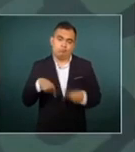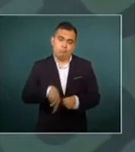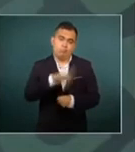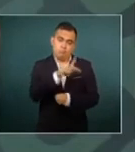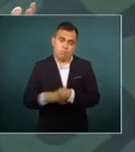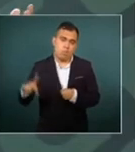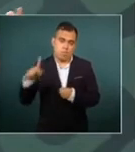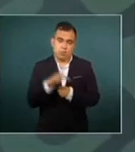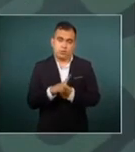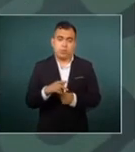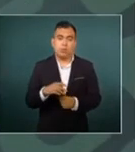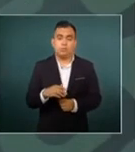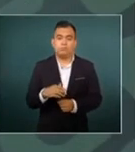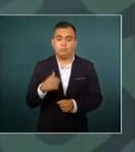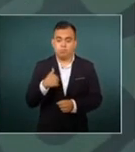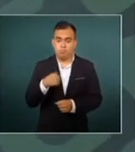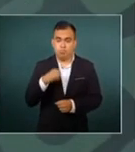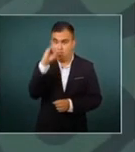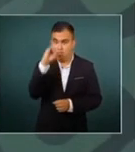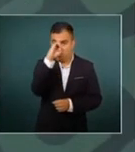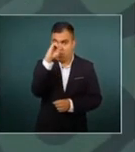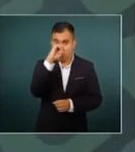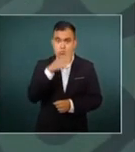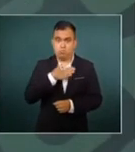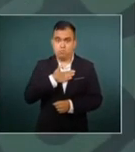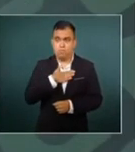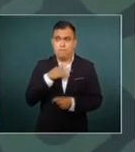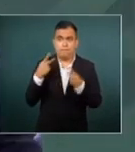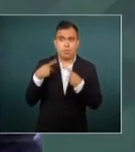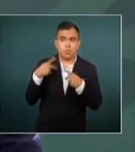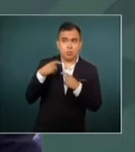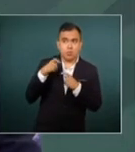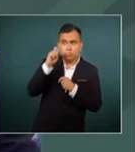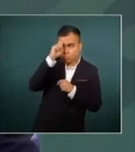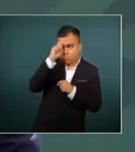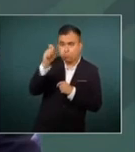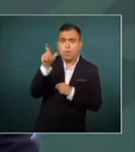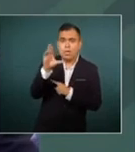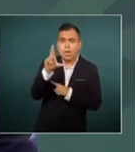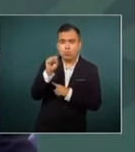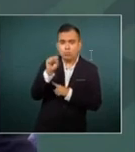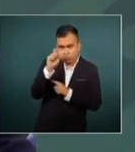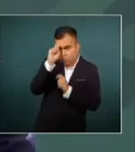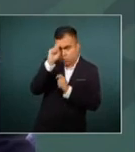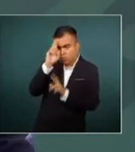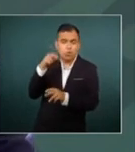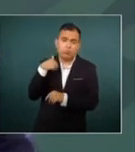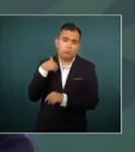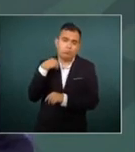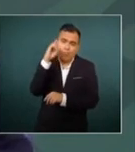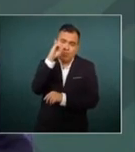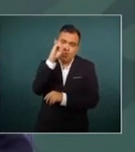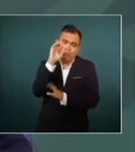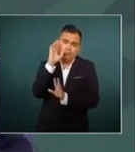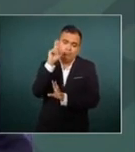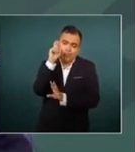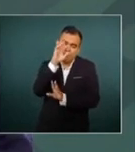difícilmente puedo opinar de lo que escriban personajes a los que respeto entre ellos a Krause yo le tengo respeto y aprecio